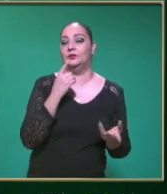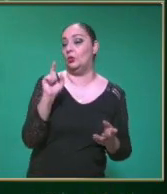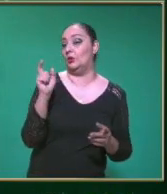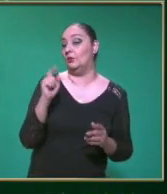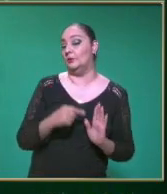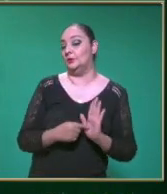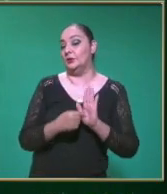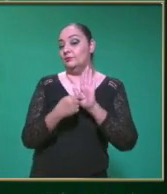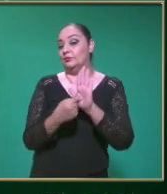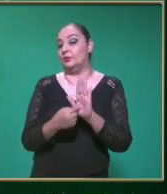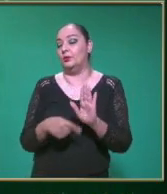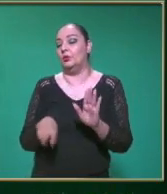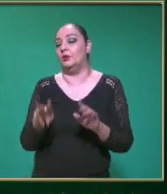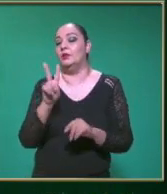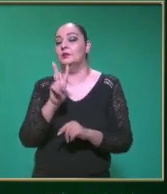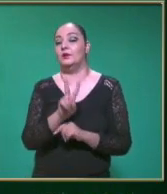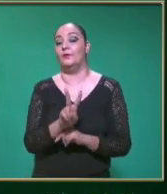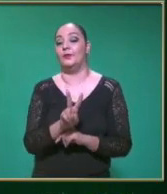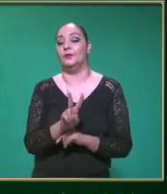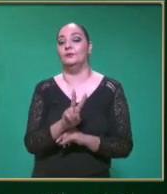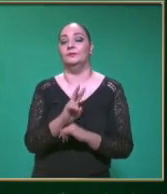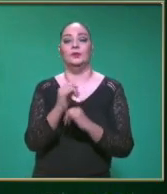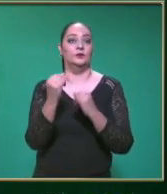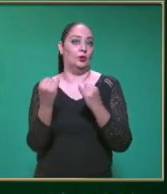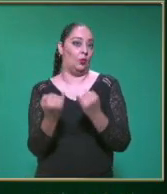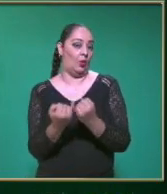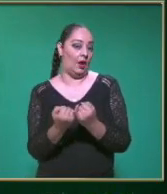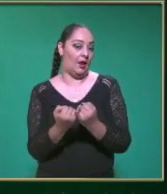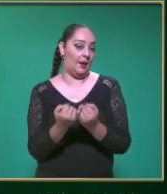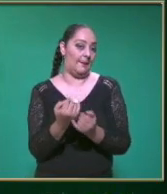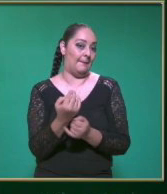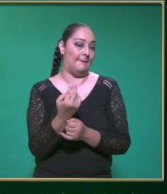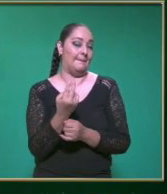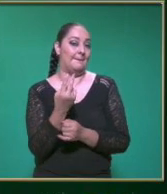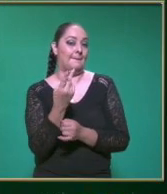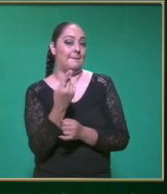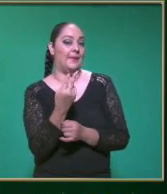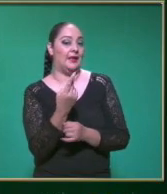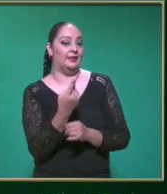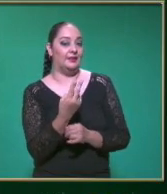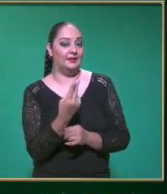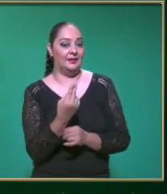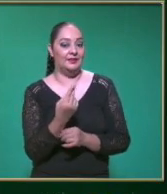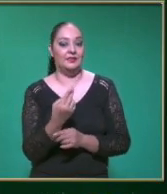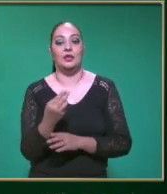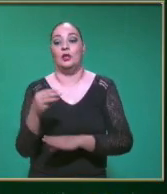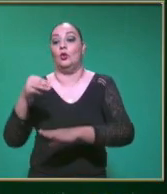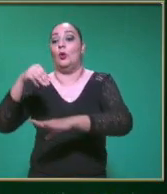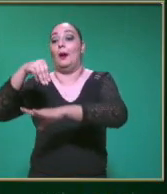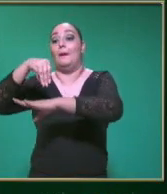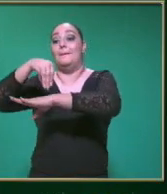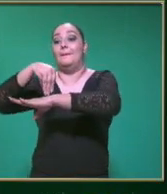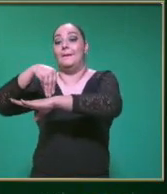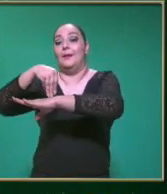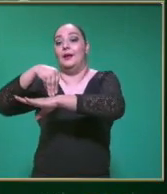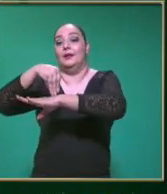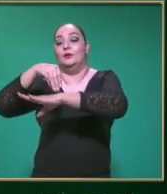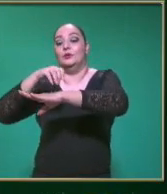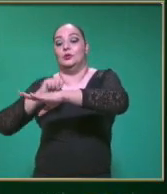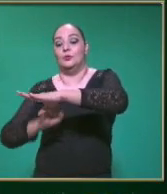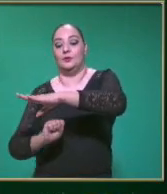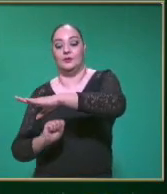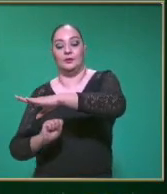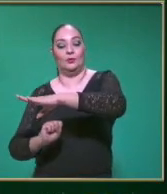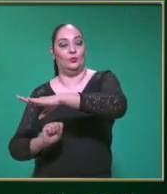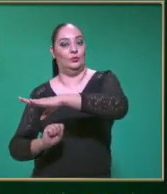Vamos a mencionar De esta manera Velocidad es igual 25 Metros